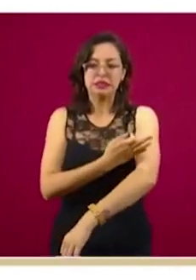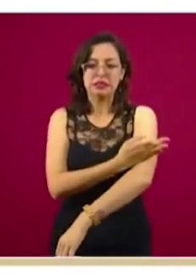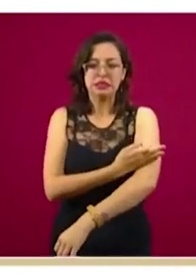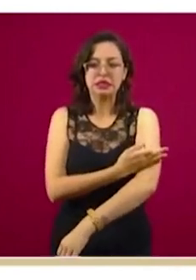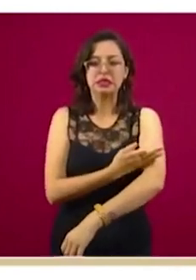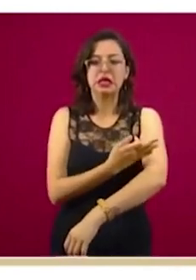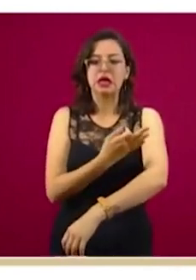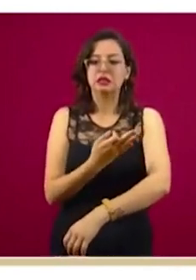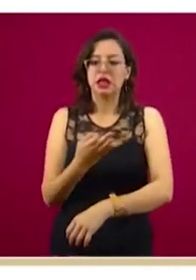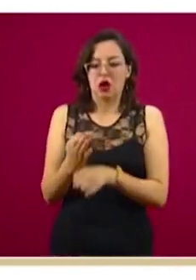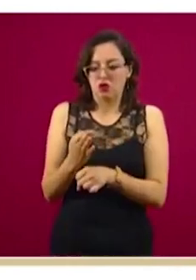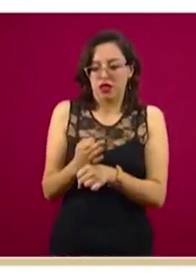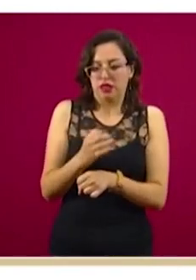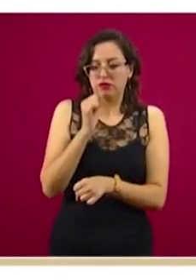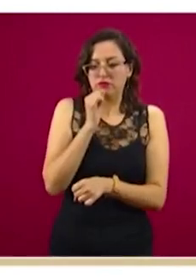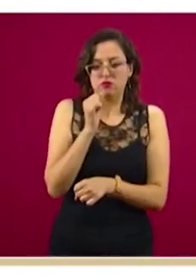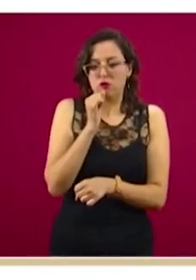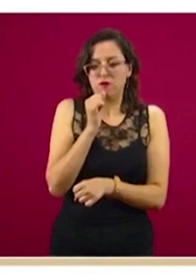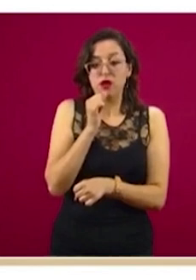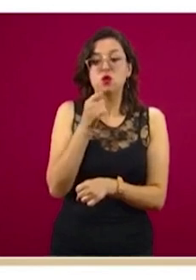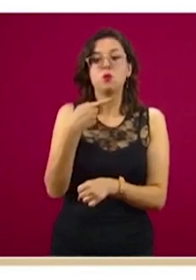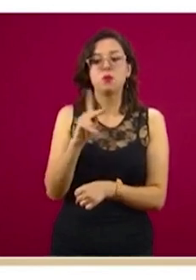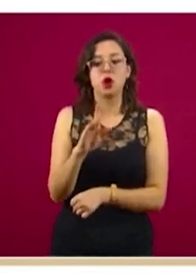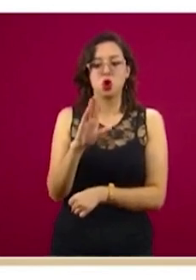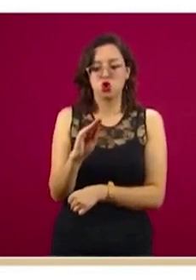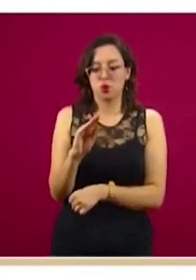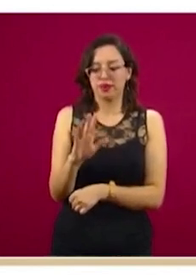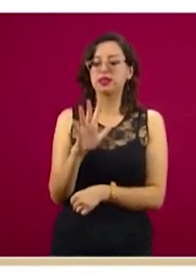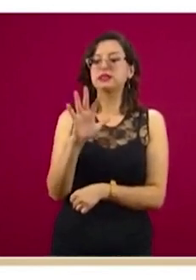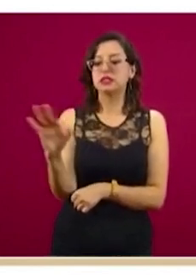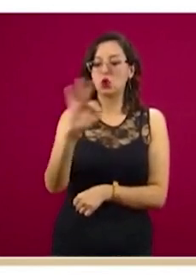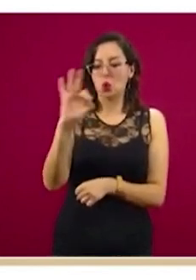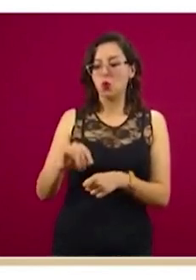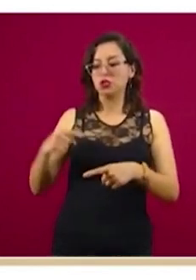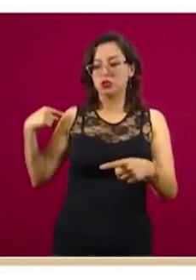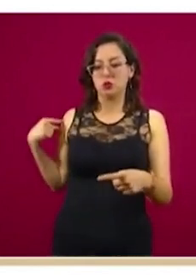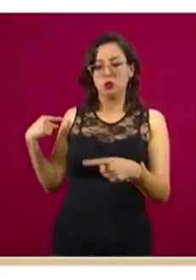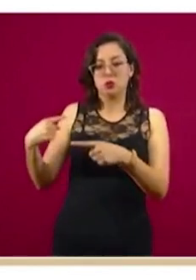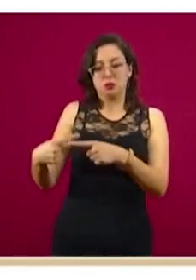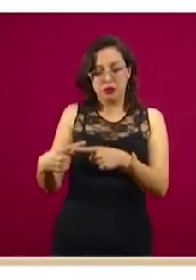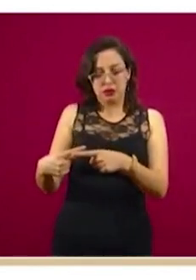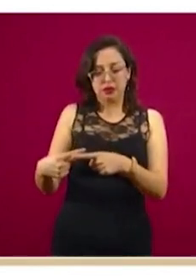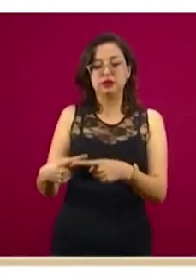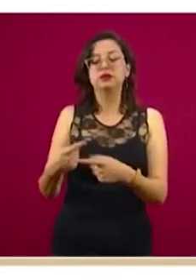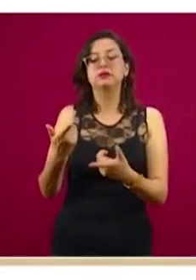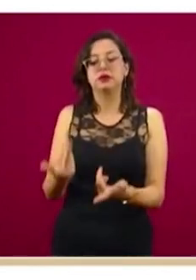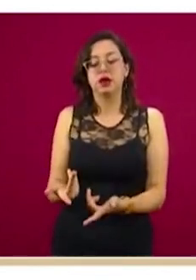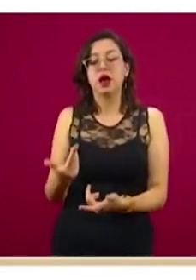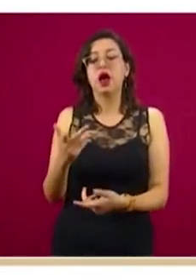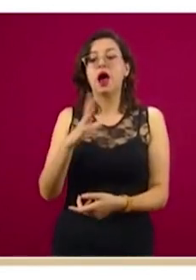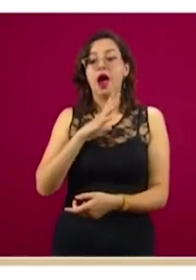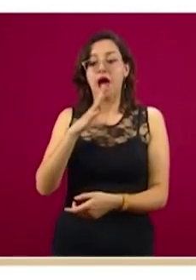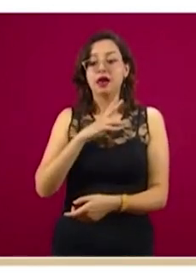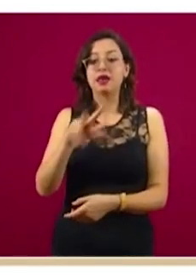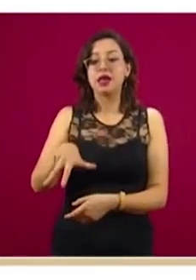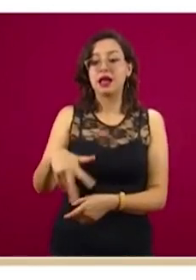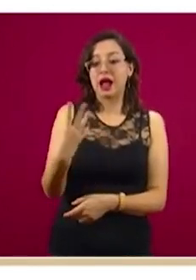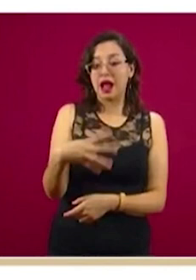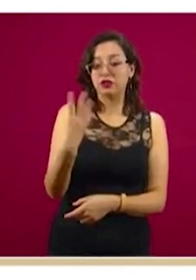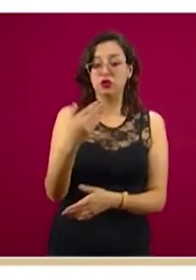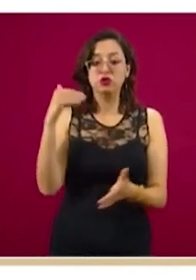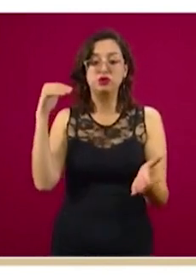este momento, pero es 95 por ciento de lo existente. En esos hospitales existen 14 mil